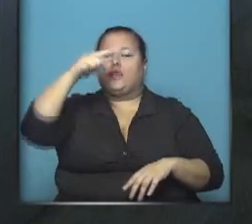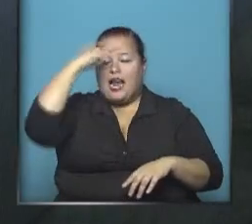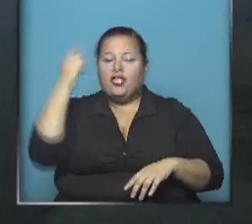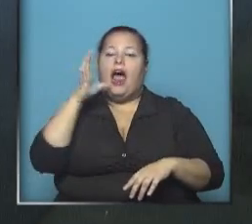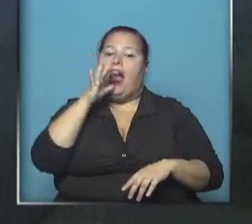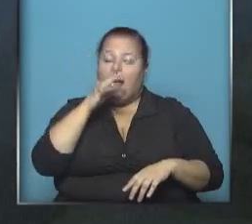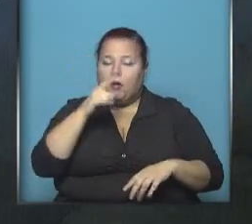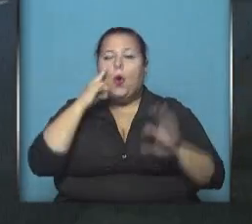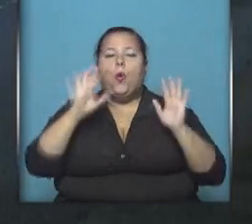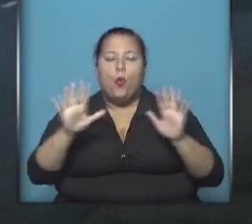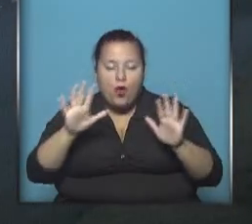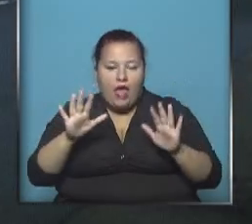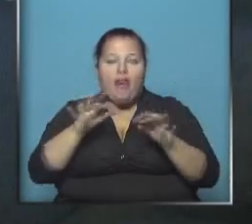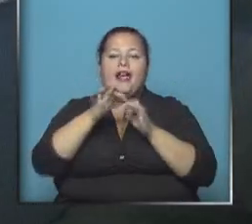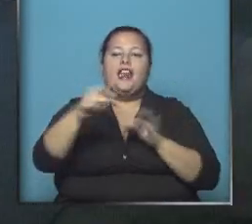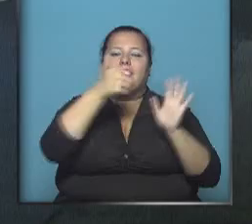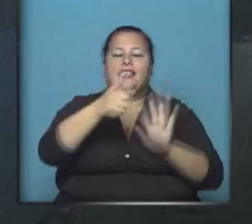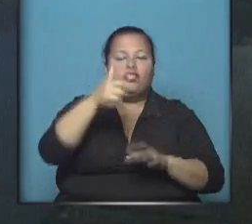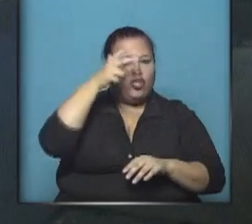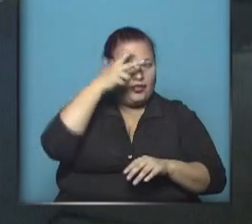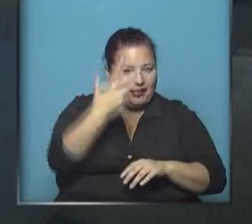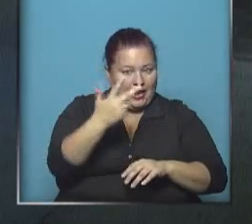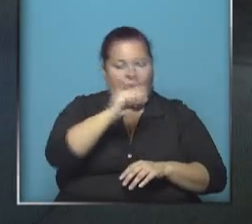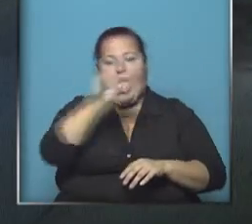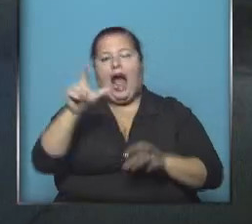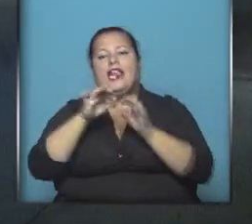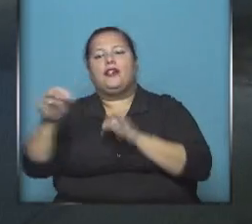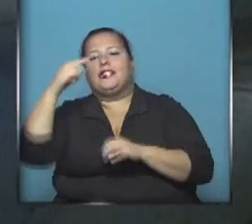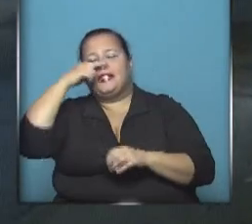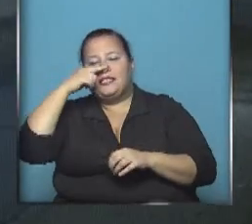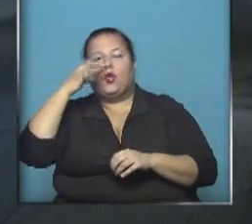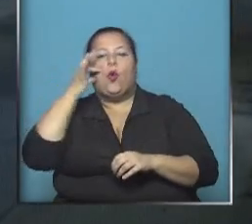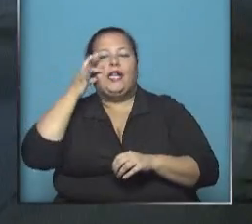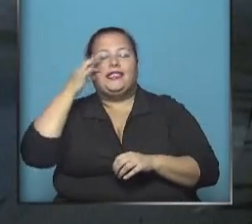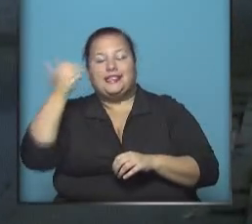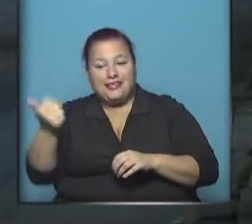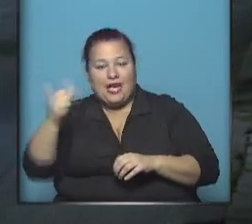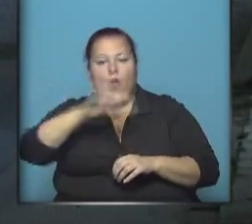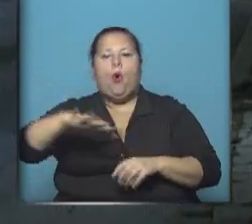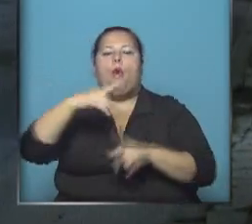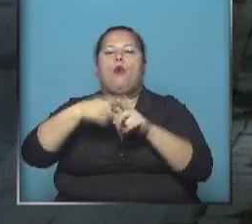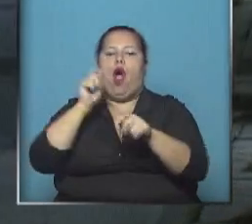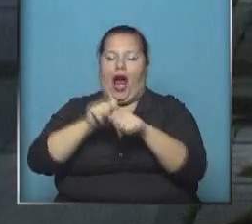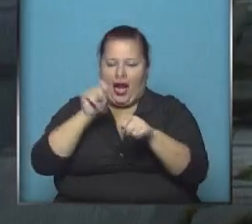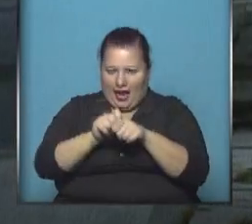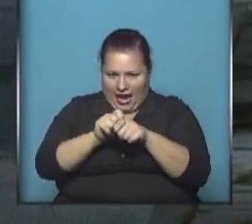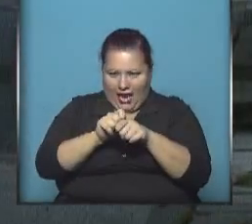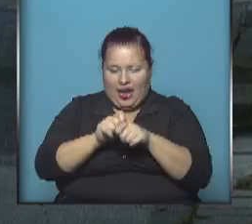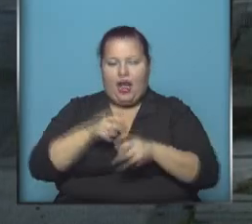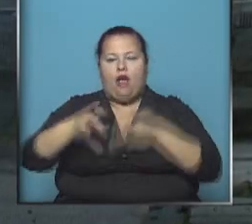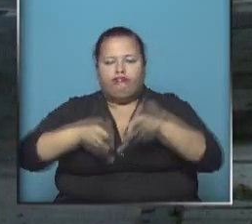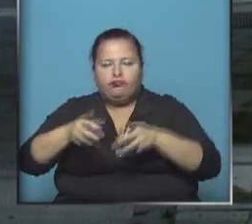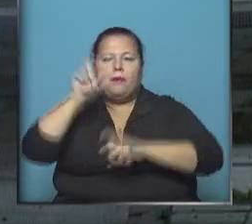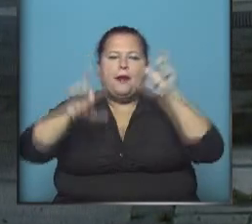14 precaución entre los kilómetros 683 al kilómetro 746 por zona de obra poderos y máquinas